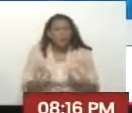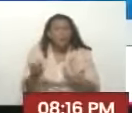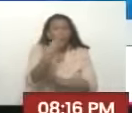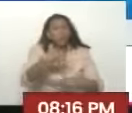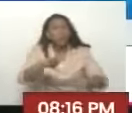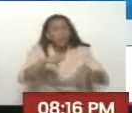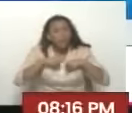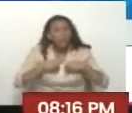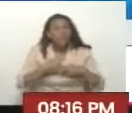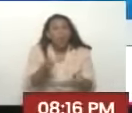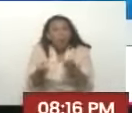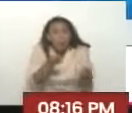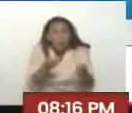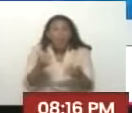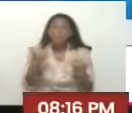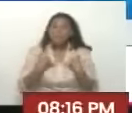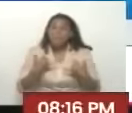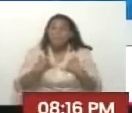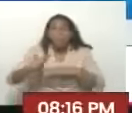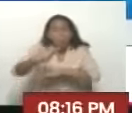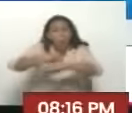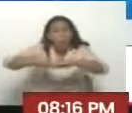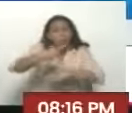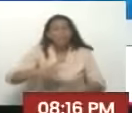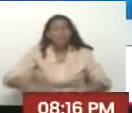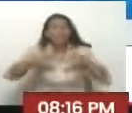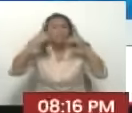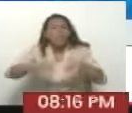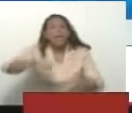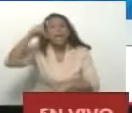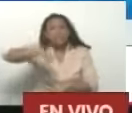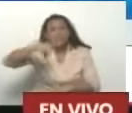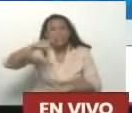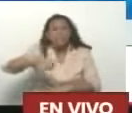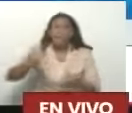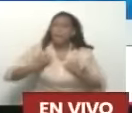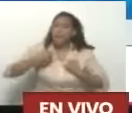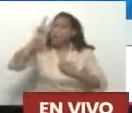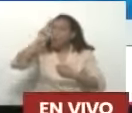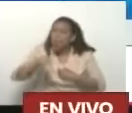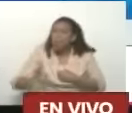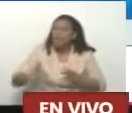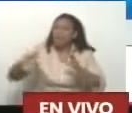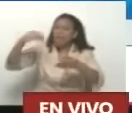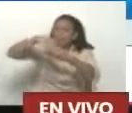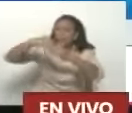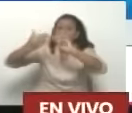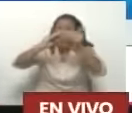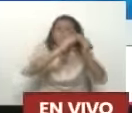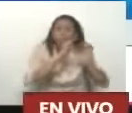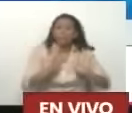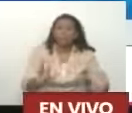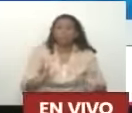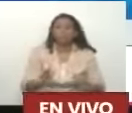obtengan El control Del poder Para tomar Las decisiones Que afectan Su vida diaria Y su destino Histórico